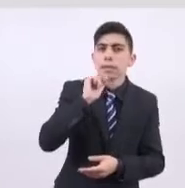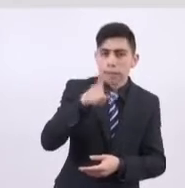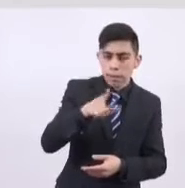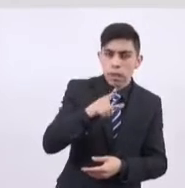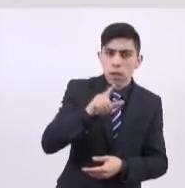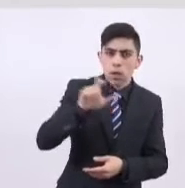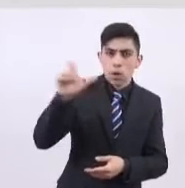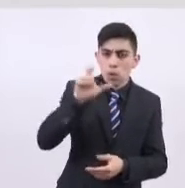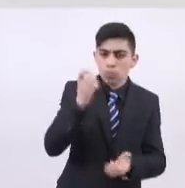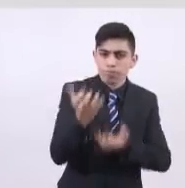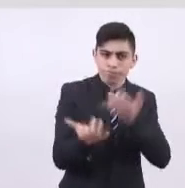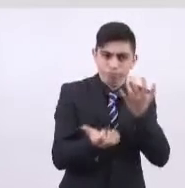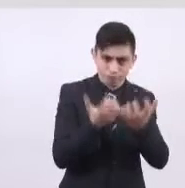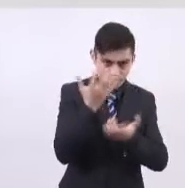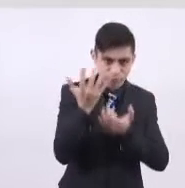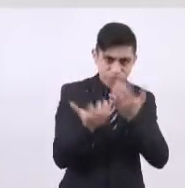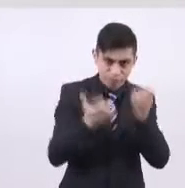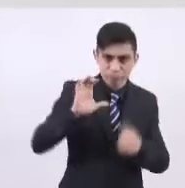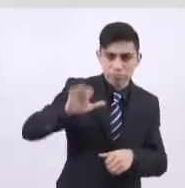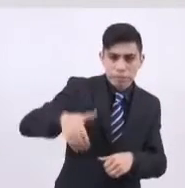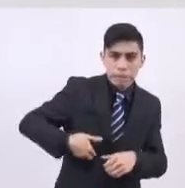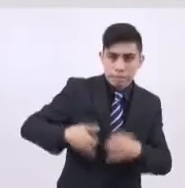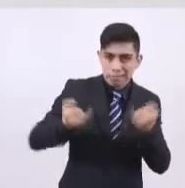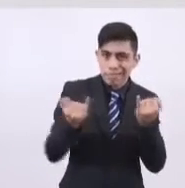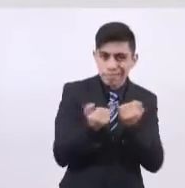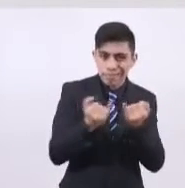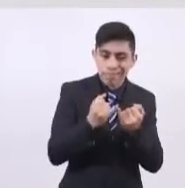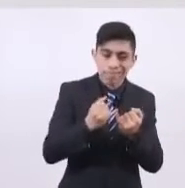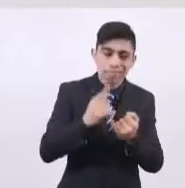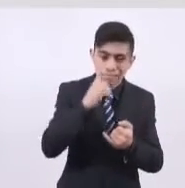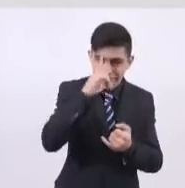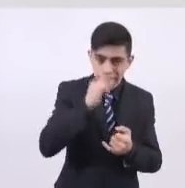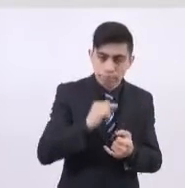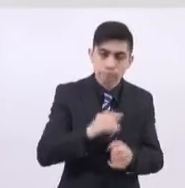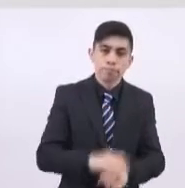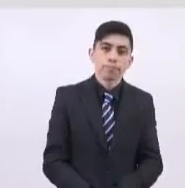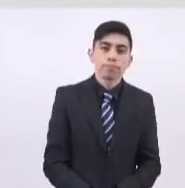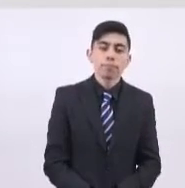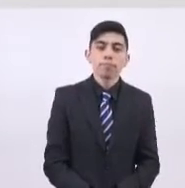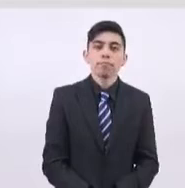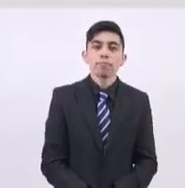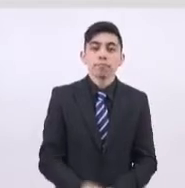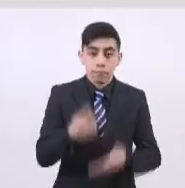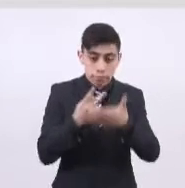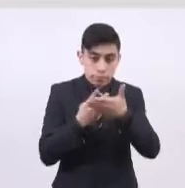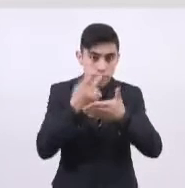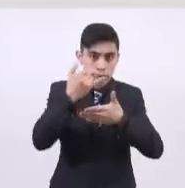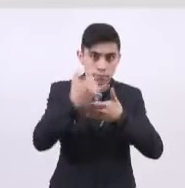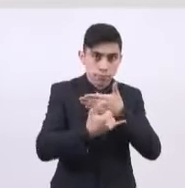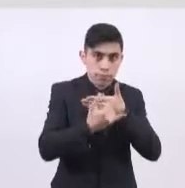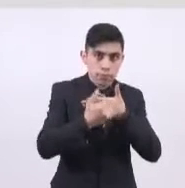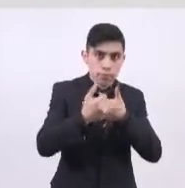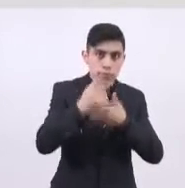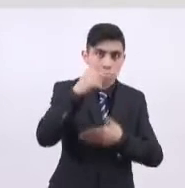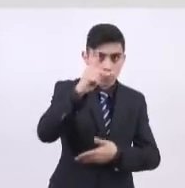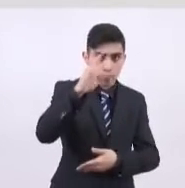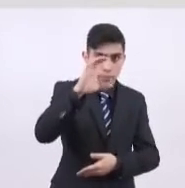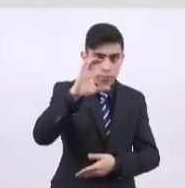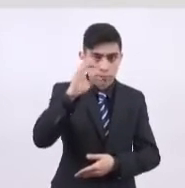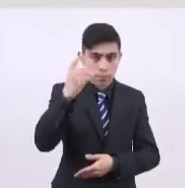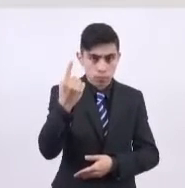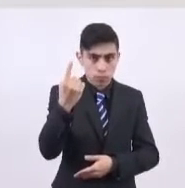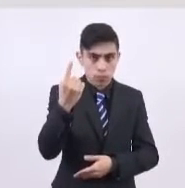afectado por el siniestro de enero de este año. Este proyecto, el de PCC-1,